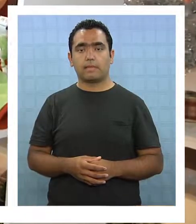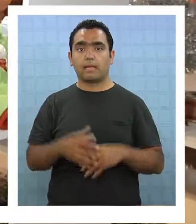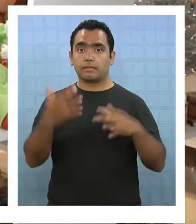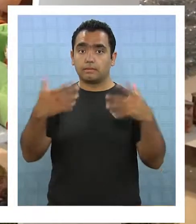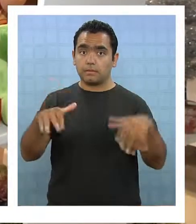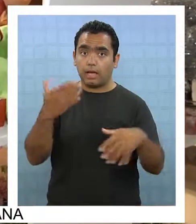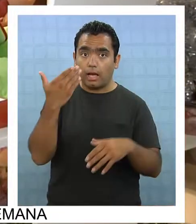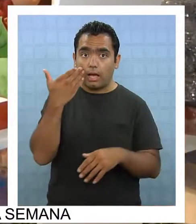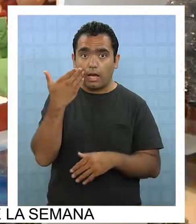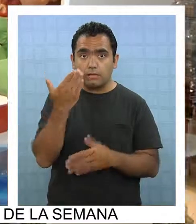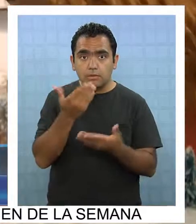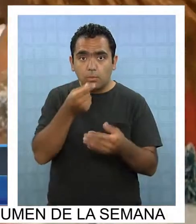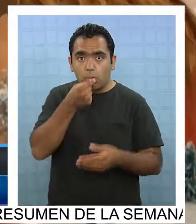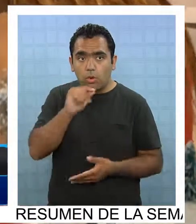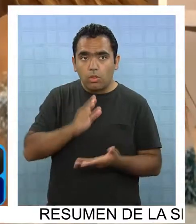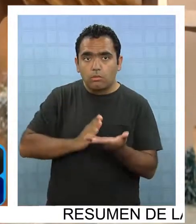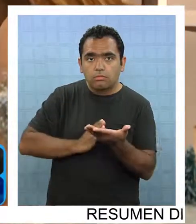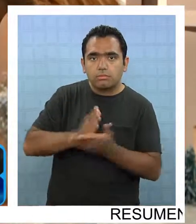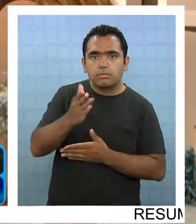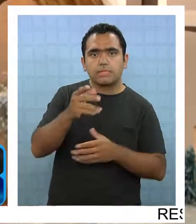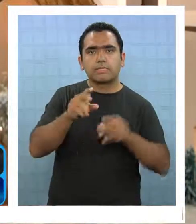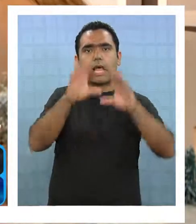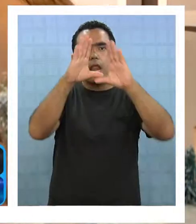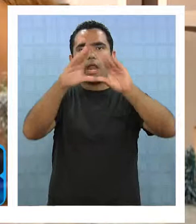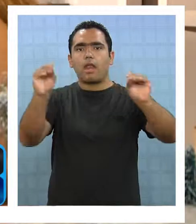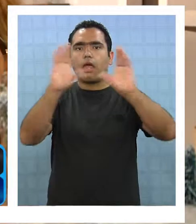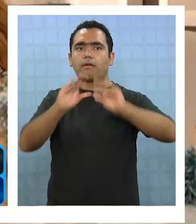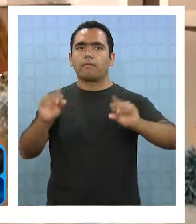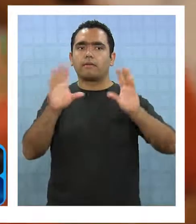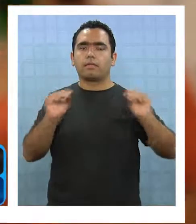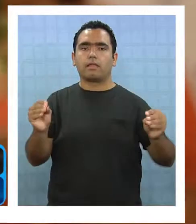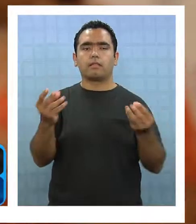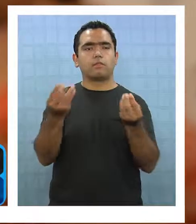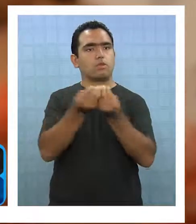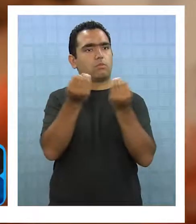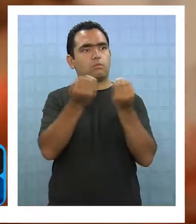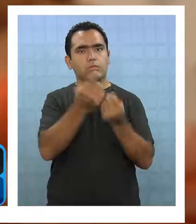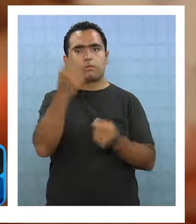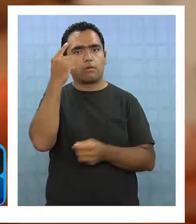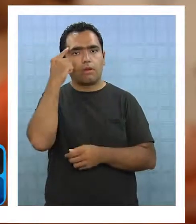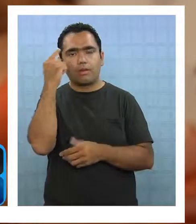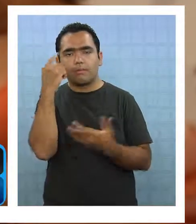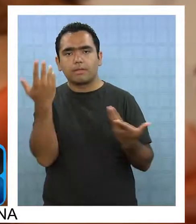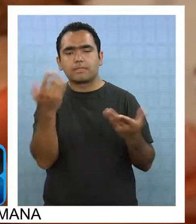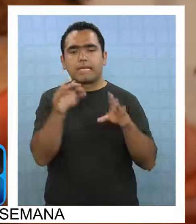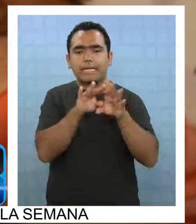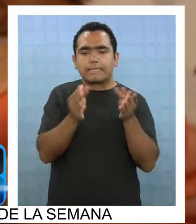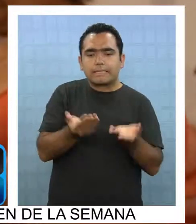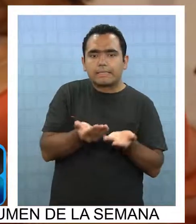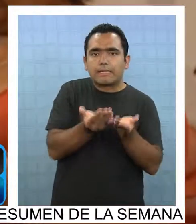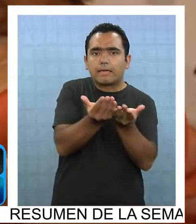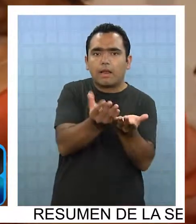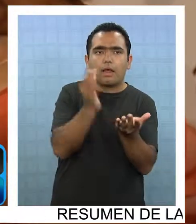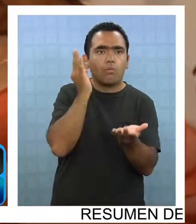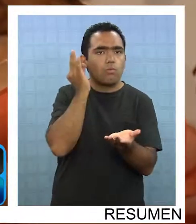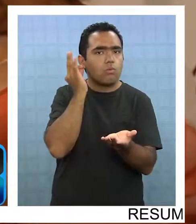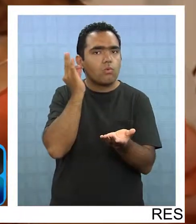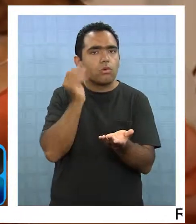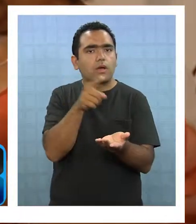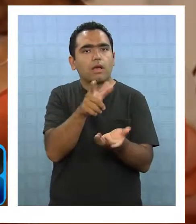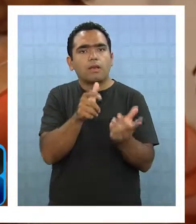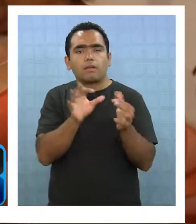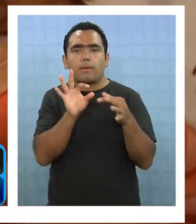Ya casi estamos por iniciar la Navidad y muchos aún no han pensado que le pueden regalar a las mujeres que